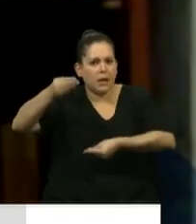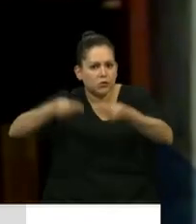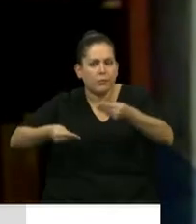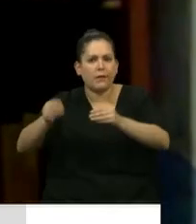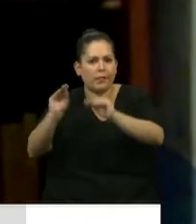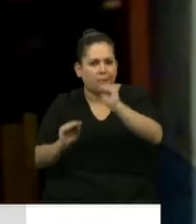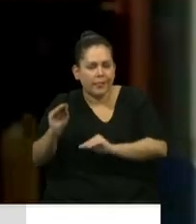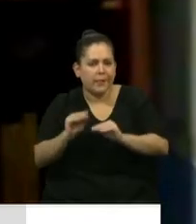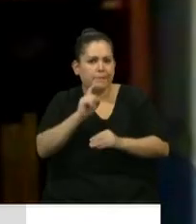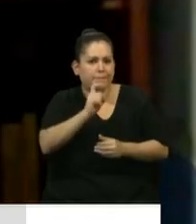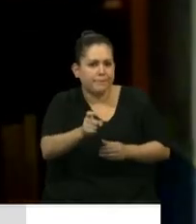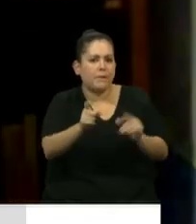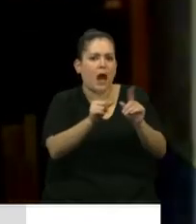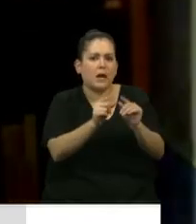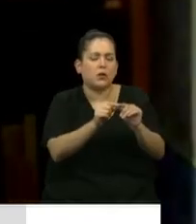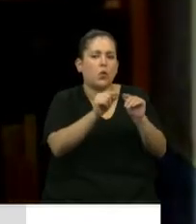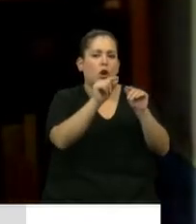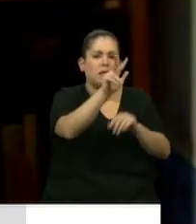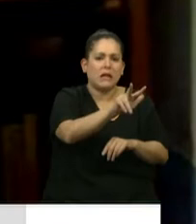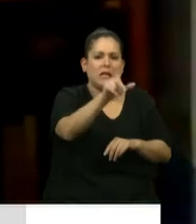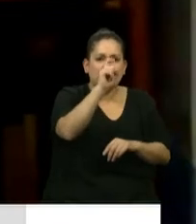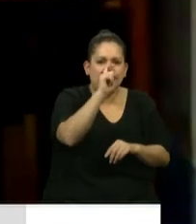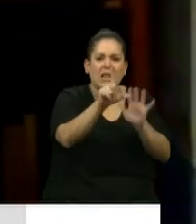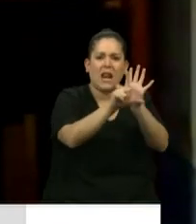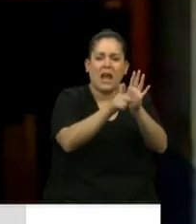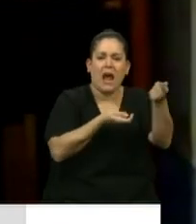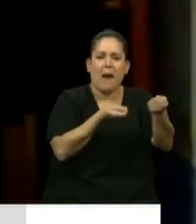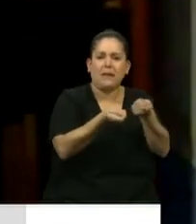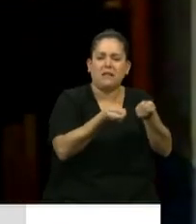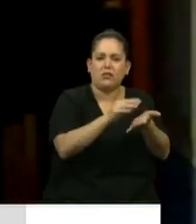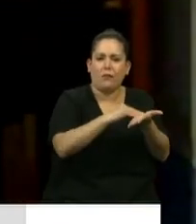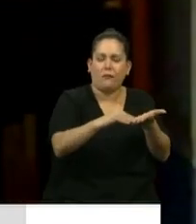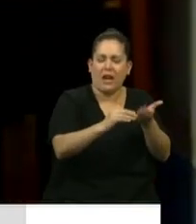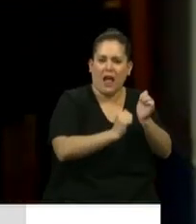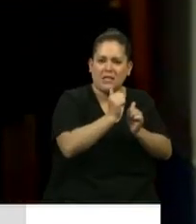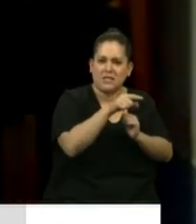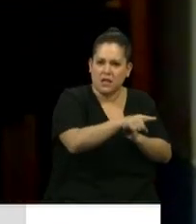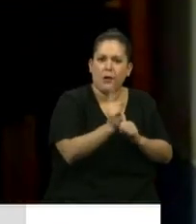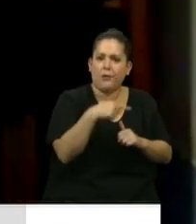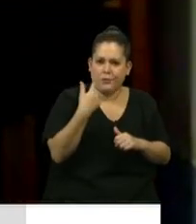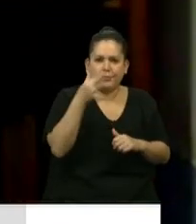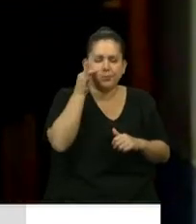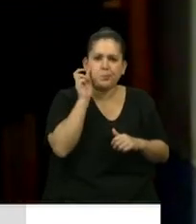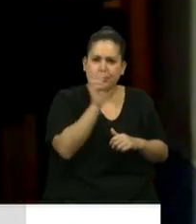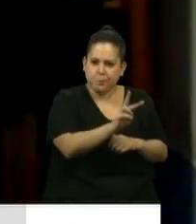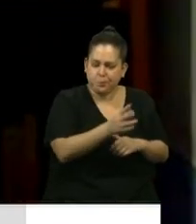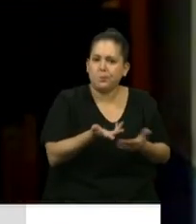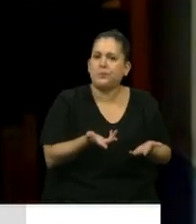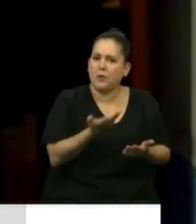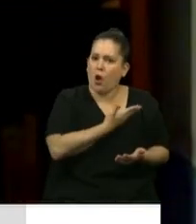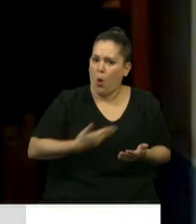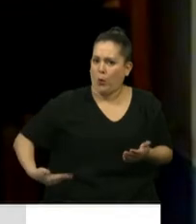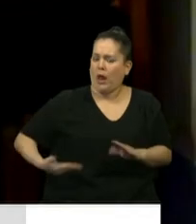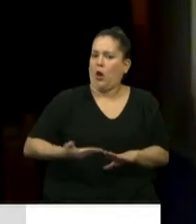vulnerando el artículo 37 de la Ley de Administración Financiera. Nosotros fuimos artífices de que el gobierno